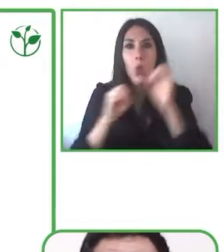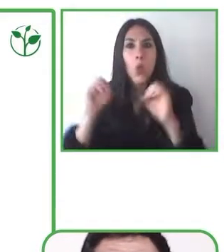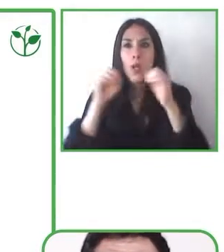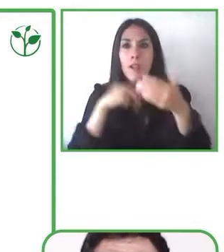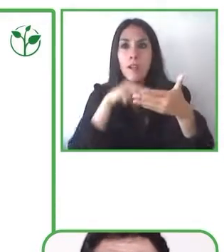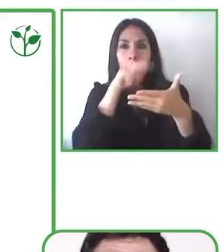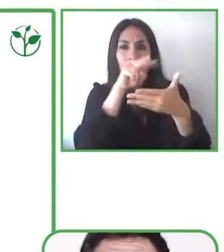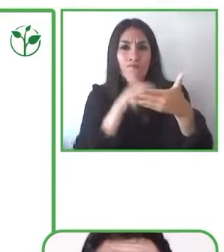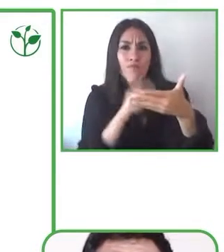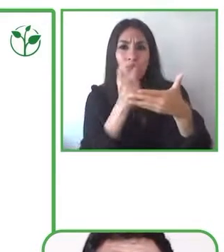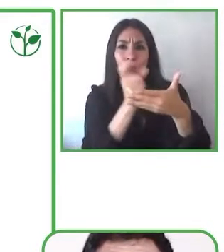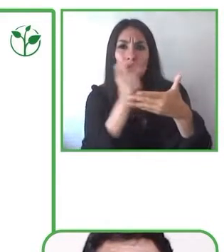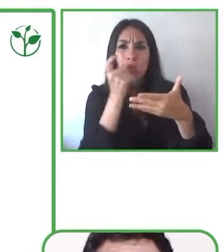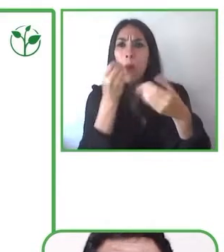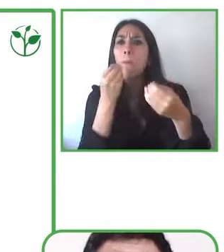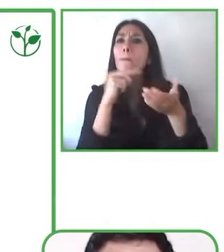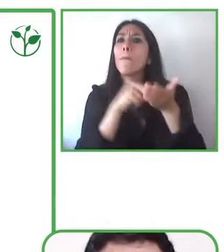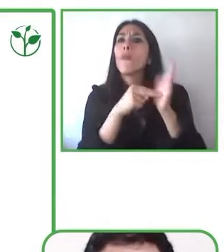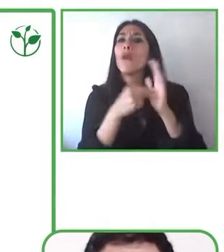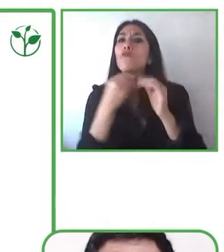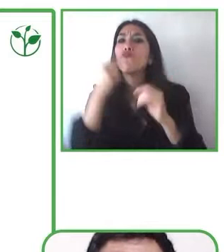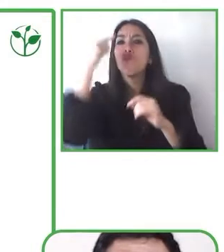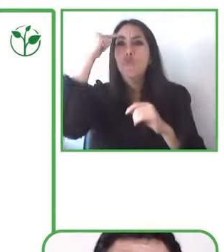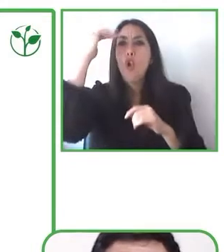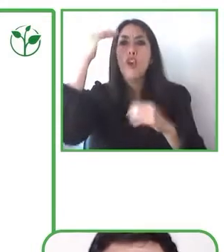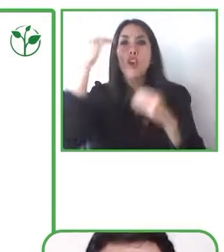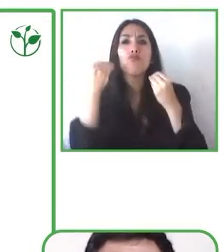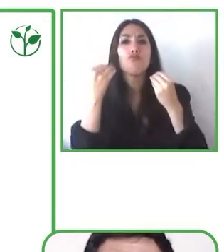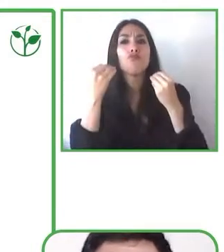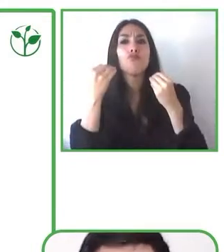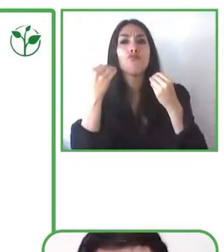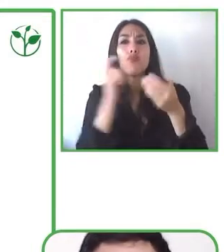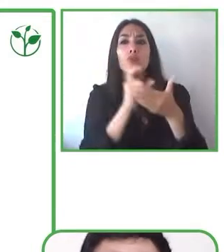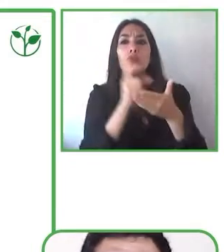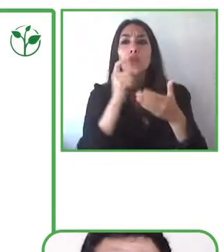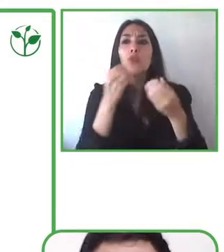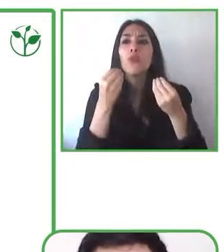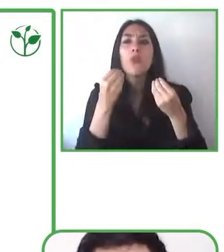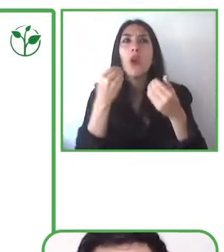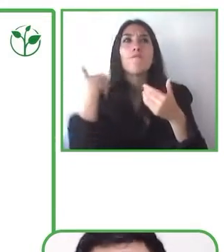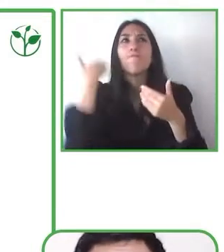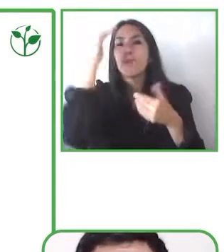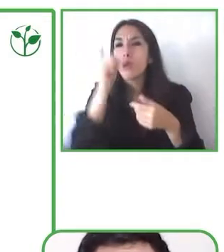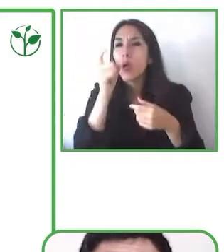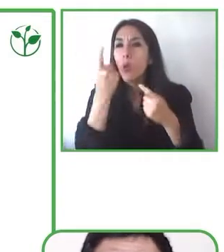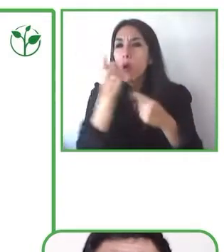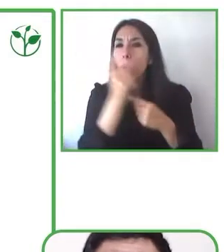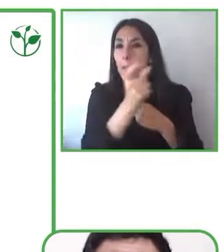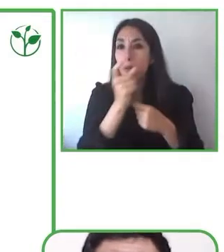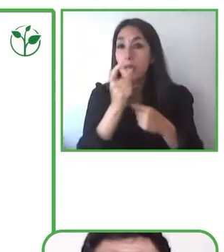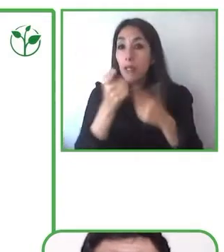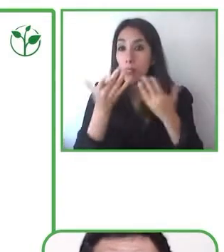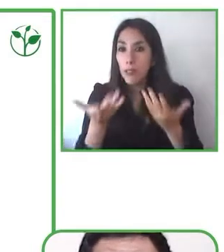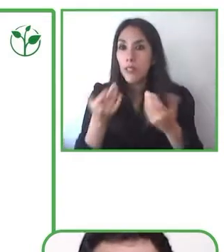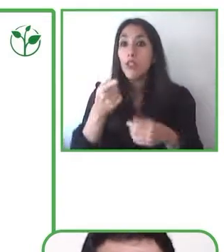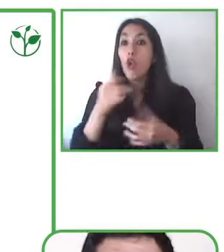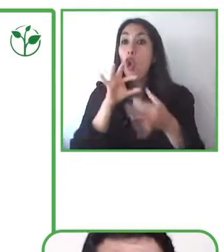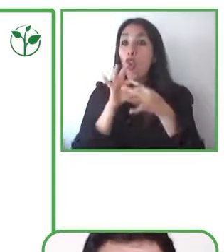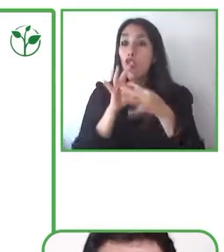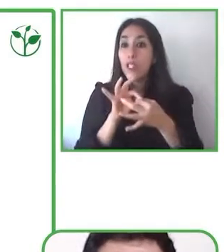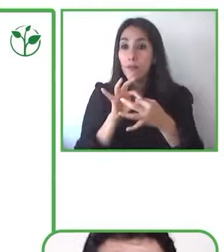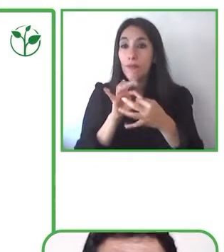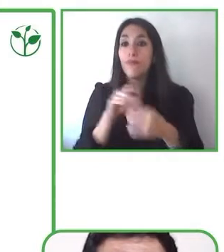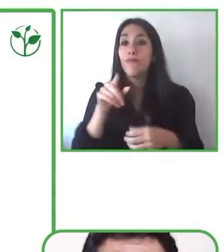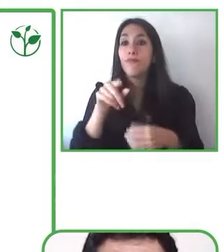fonológica para poderlas hacer sonar. Y es precisamente esta conciencia fonológica el núcleo principal que explica